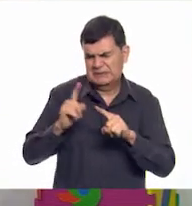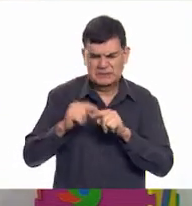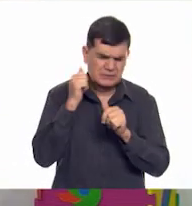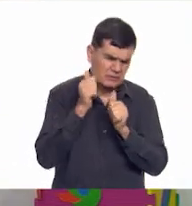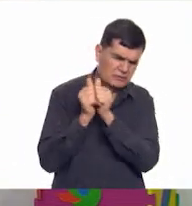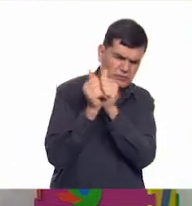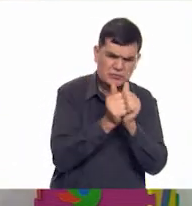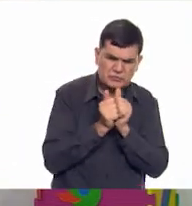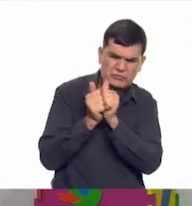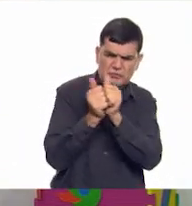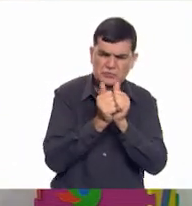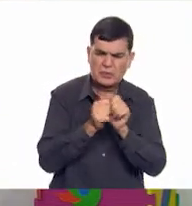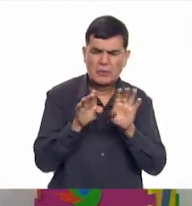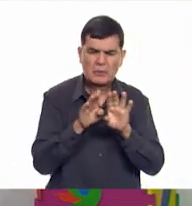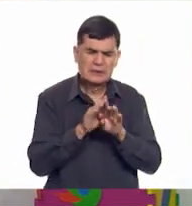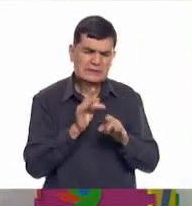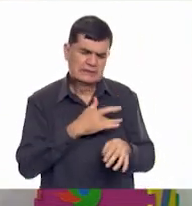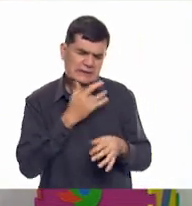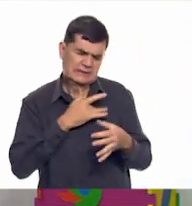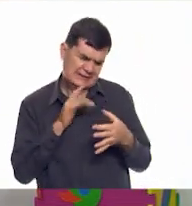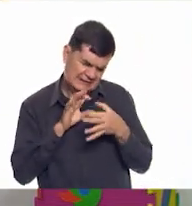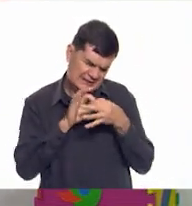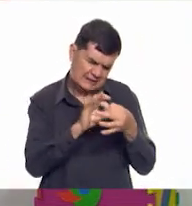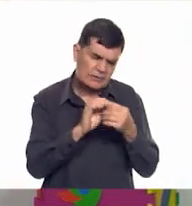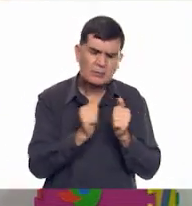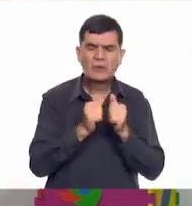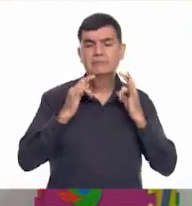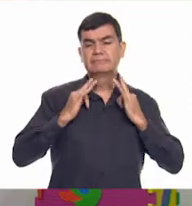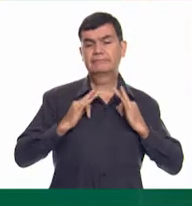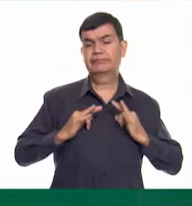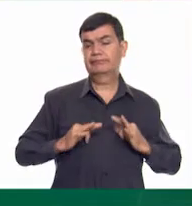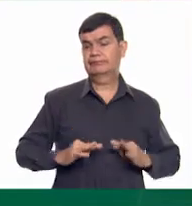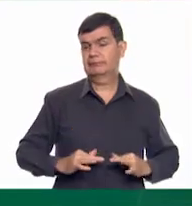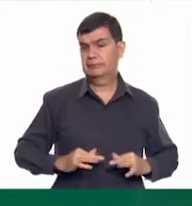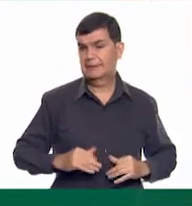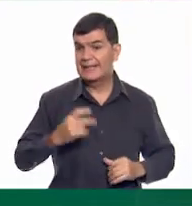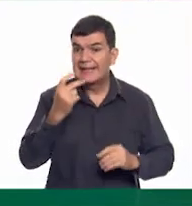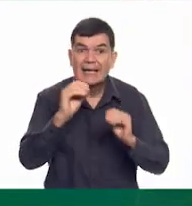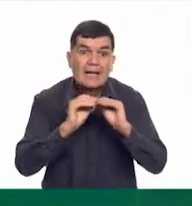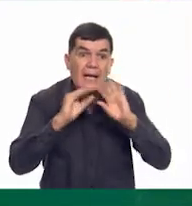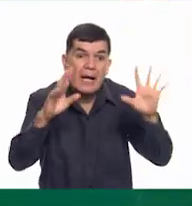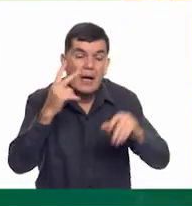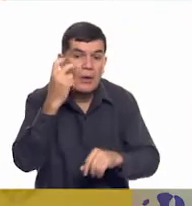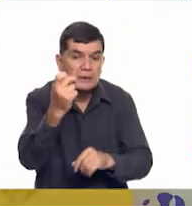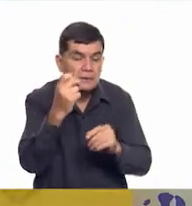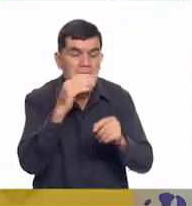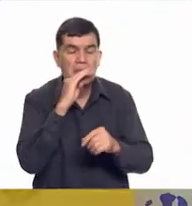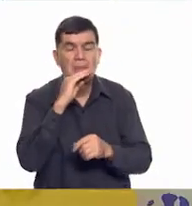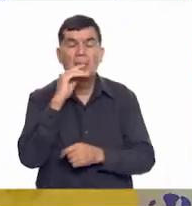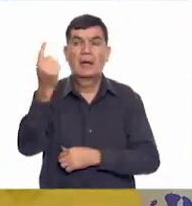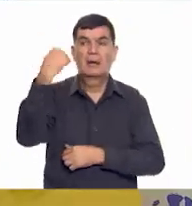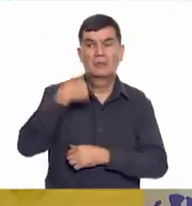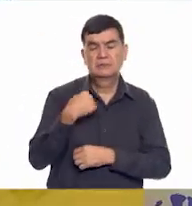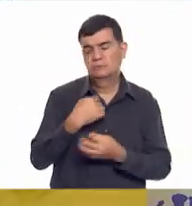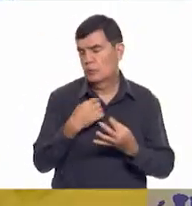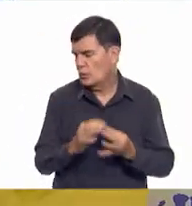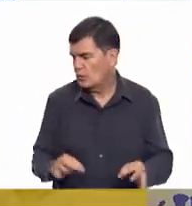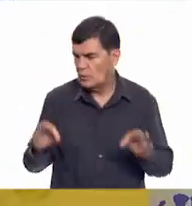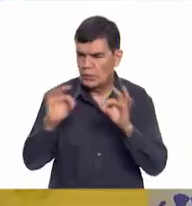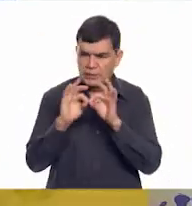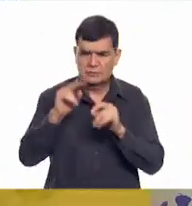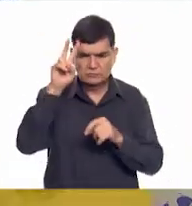Es sentirla cerca, es como un alivio. Por supuesto, nuestra mamá es muy importante. Ese es un gran